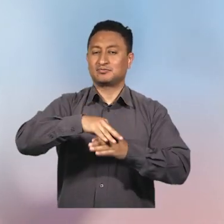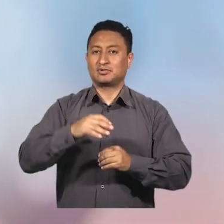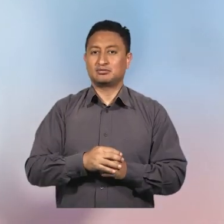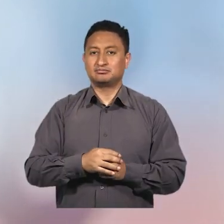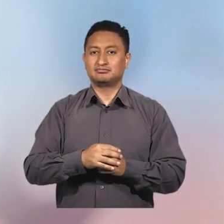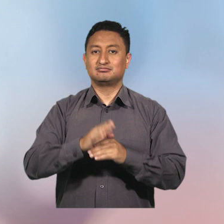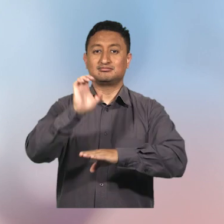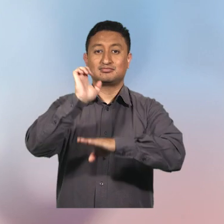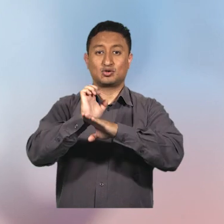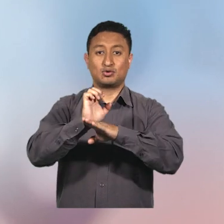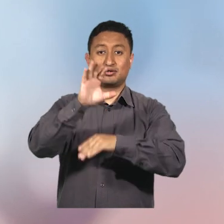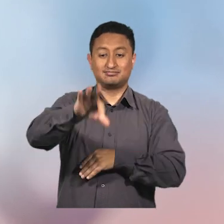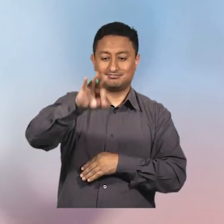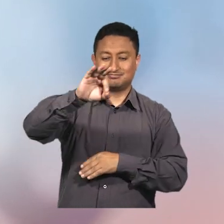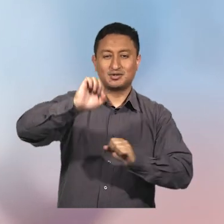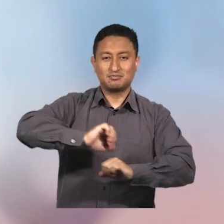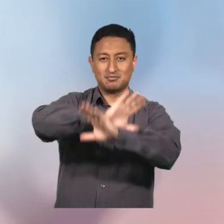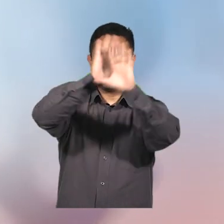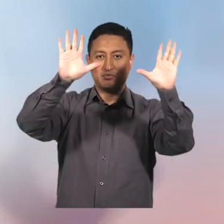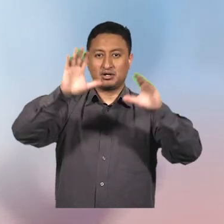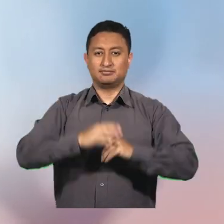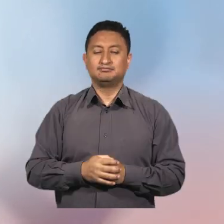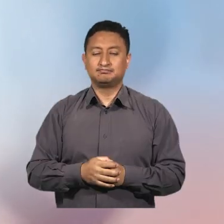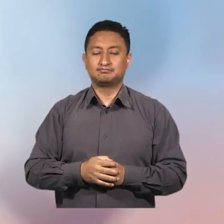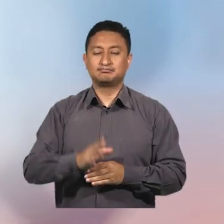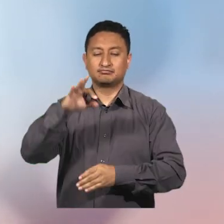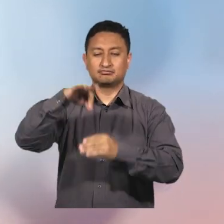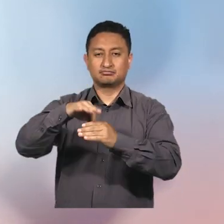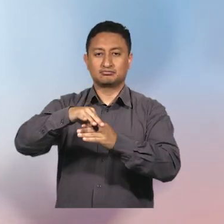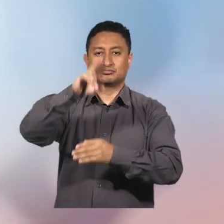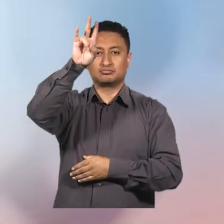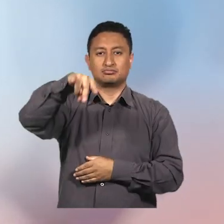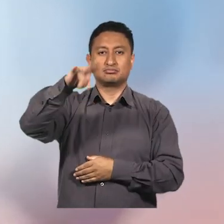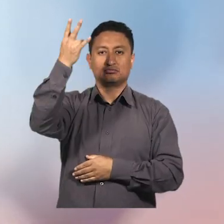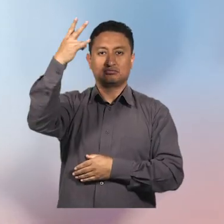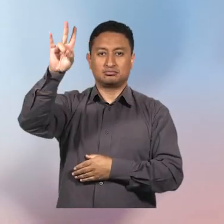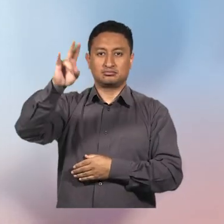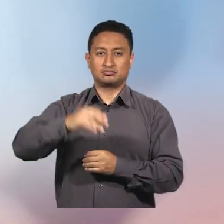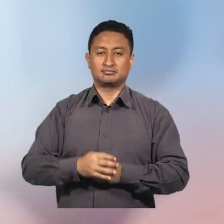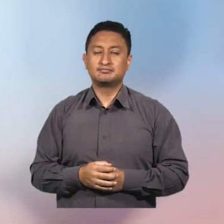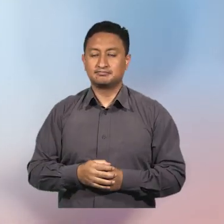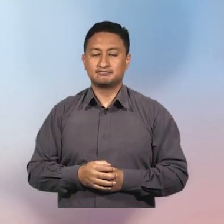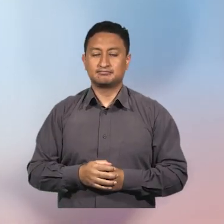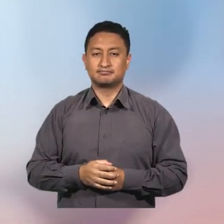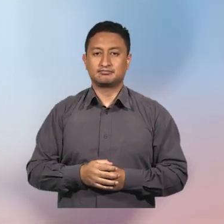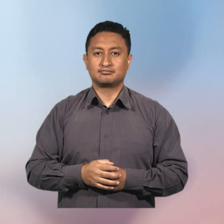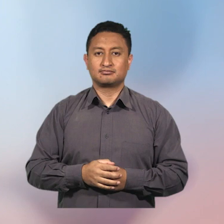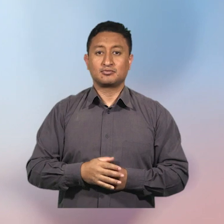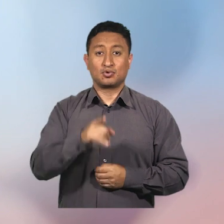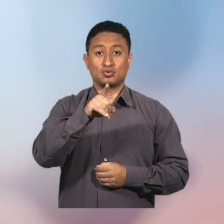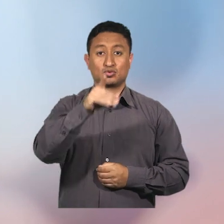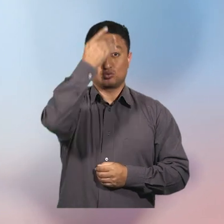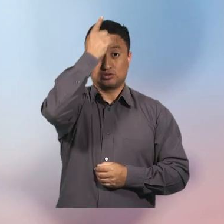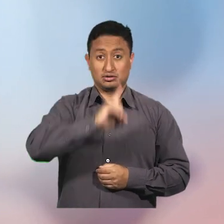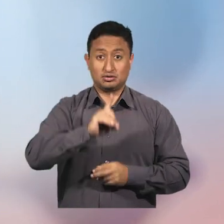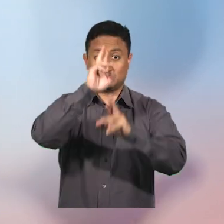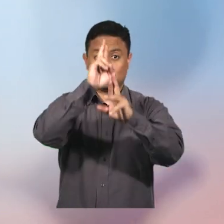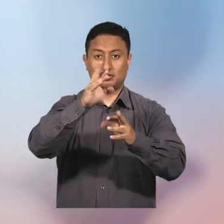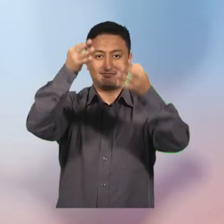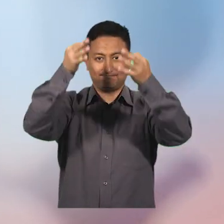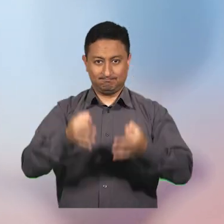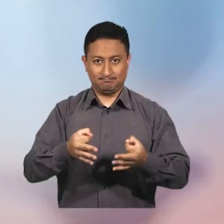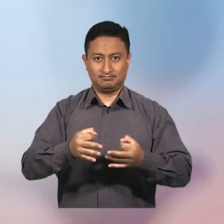Ecuador. Elige con transparencia. Elecciones 2017. Garantizamos tu